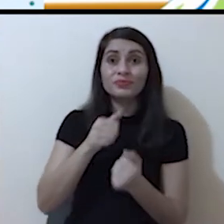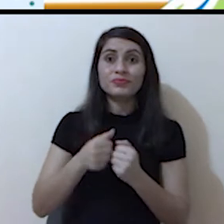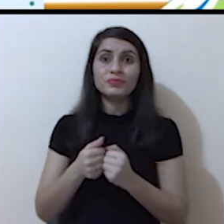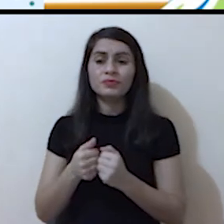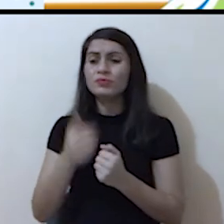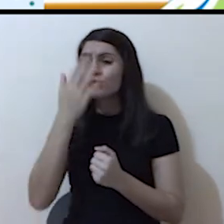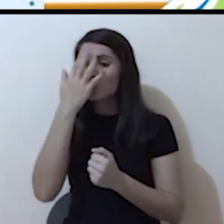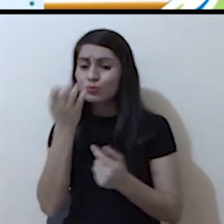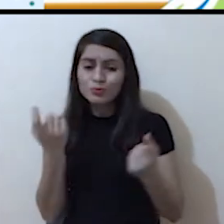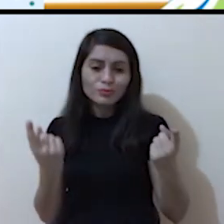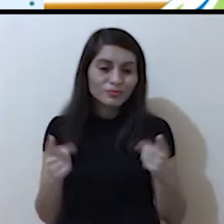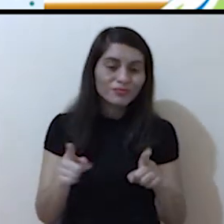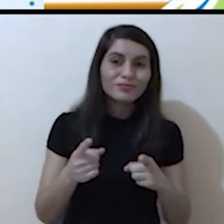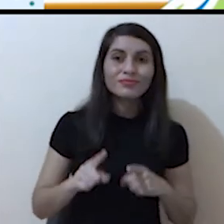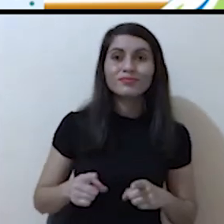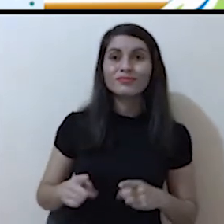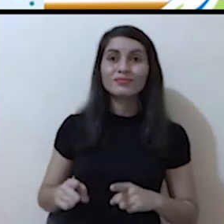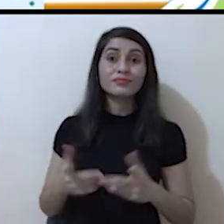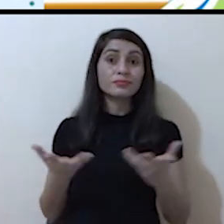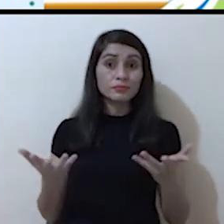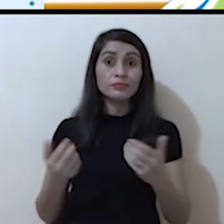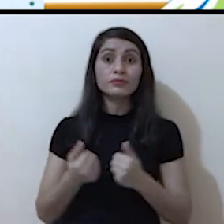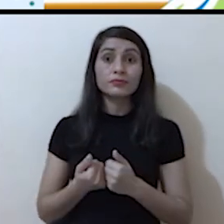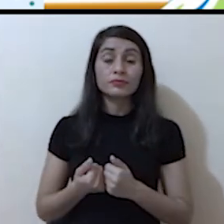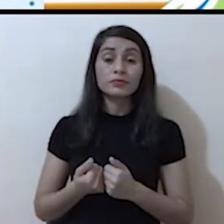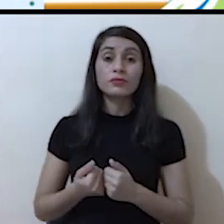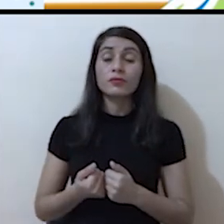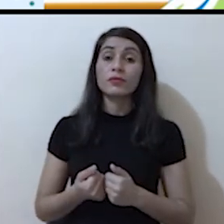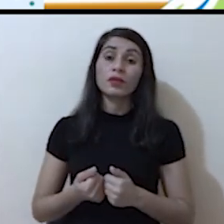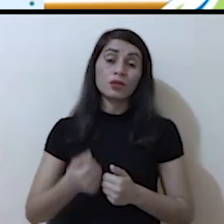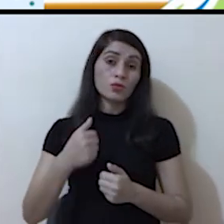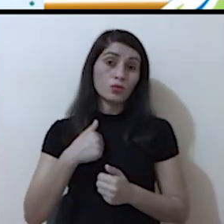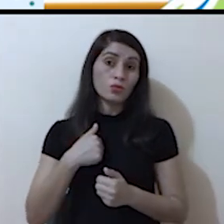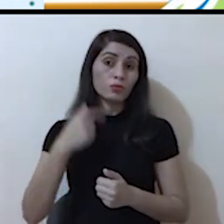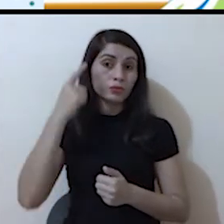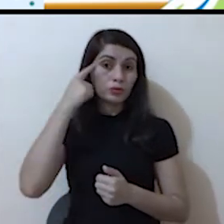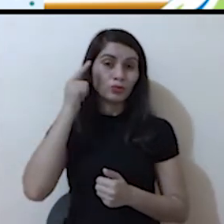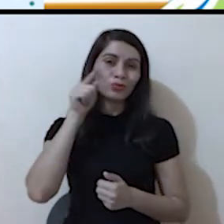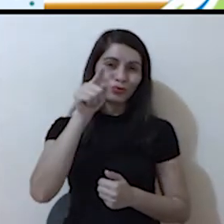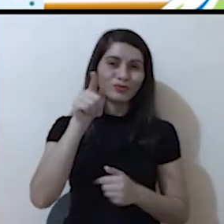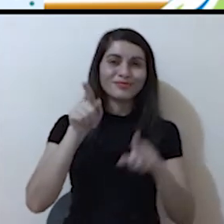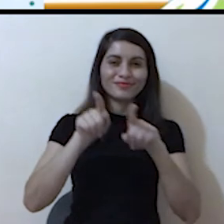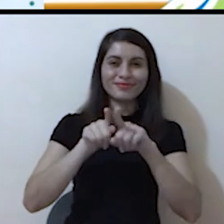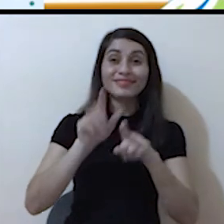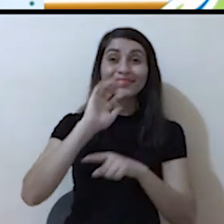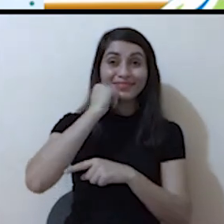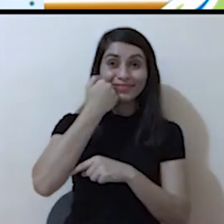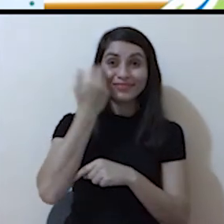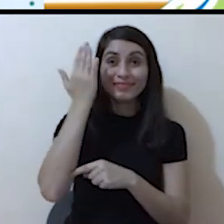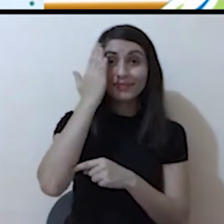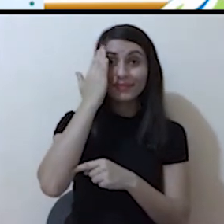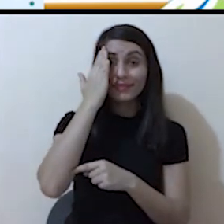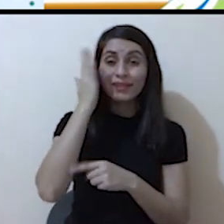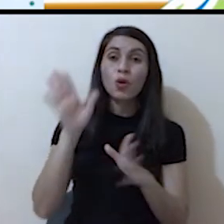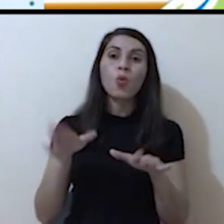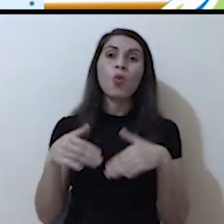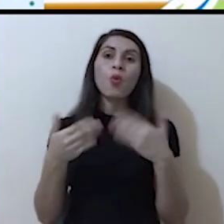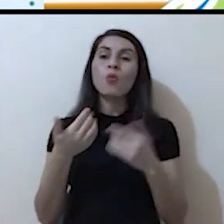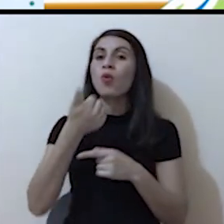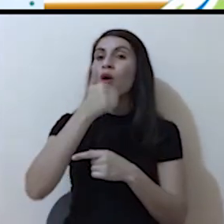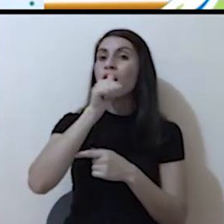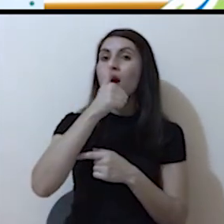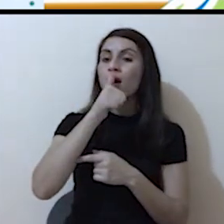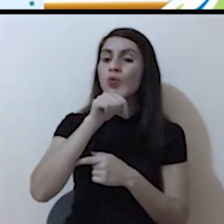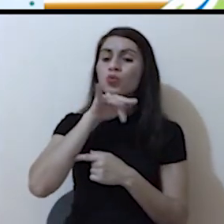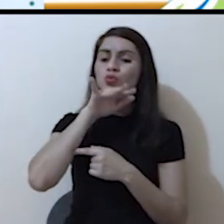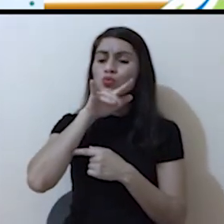¿Qué sucedía con ellas cuando eran contaminadas? Me imagino que tú también querrás saber cómo es que el